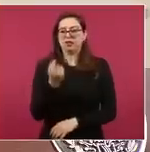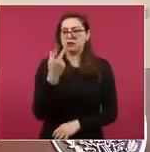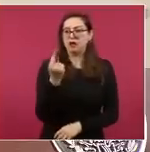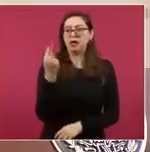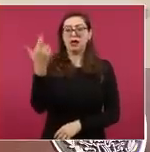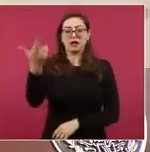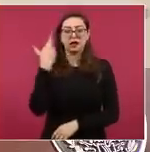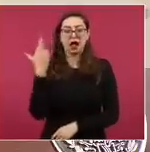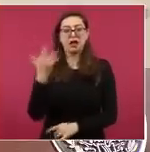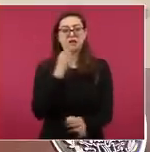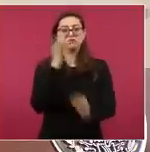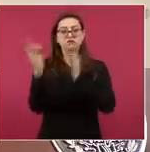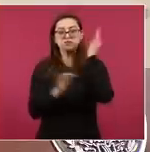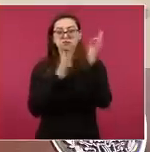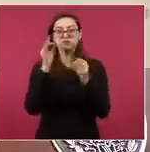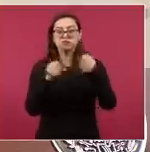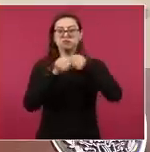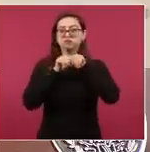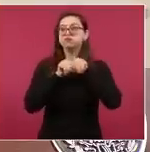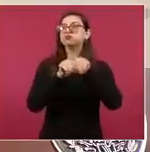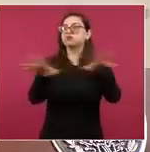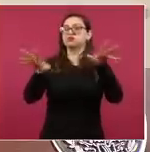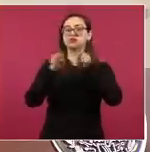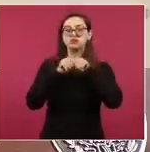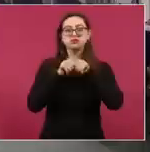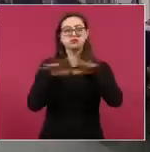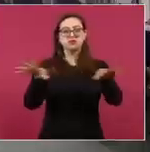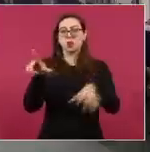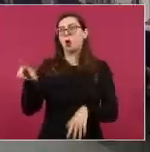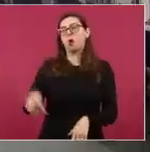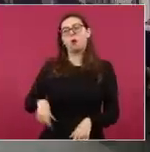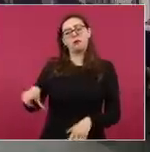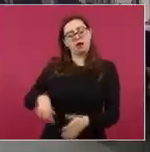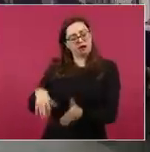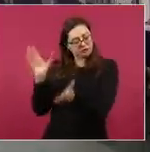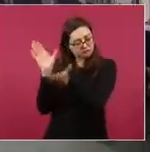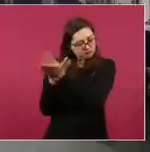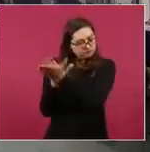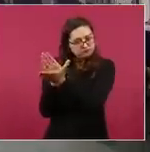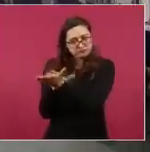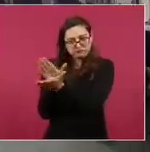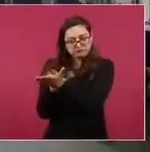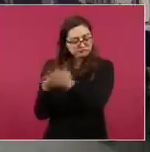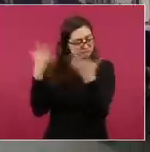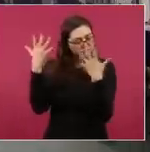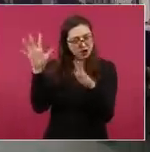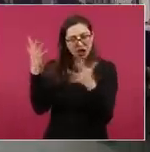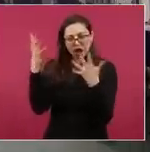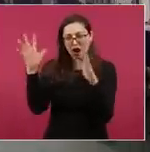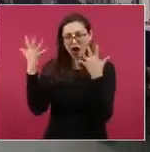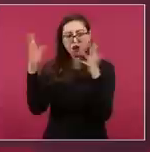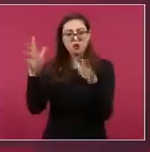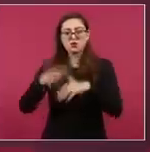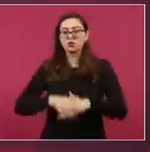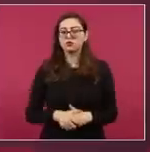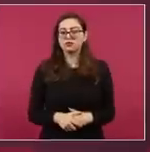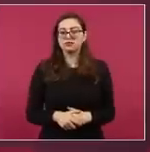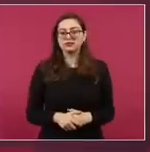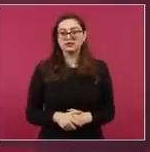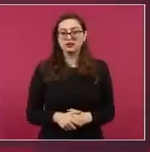Sin duda eran las ocho columnas, todo esto